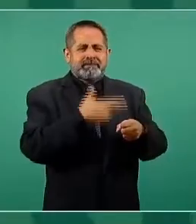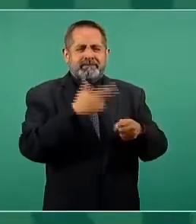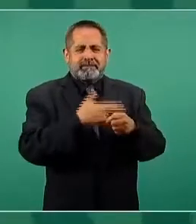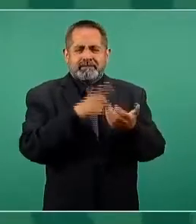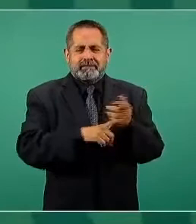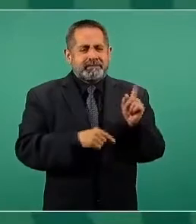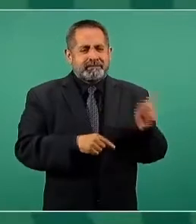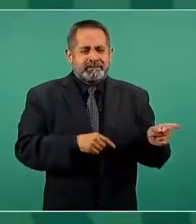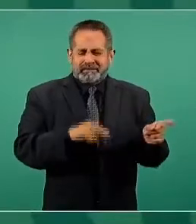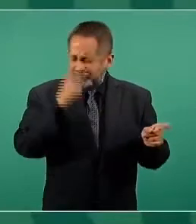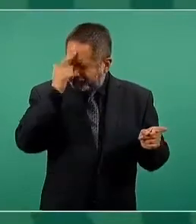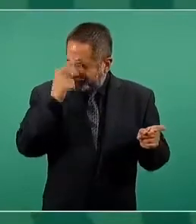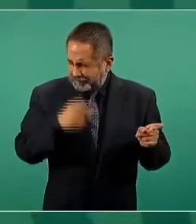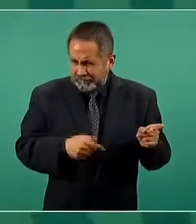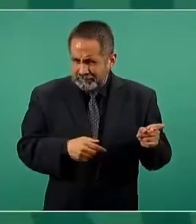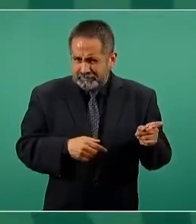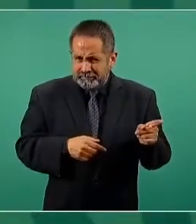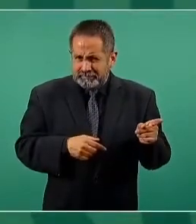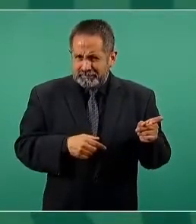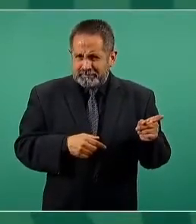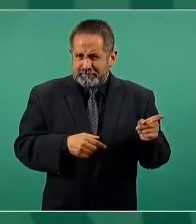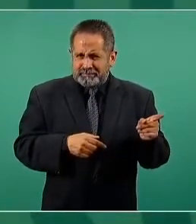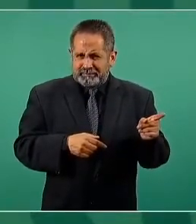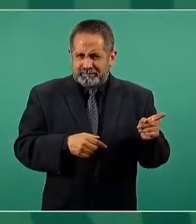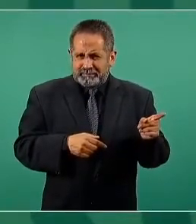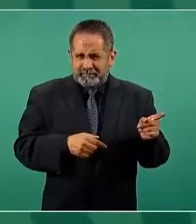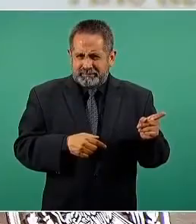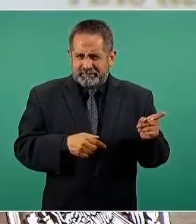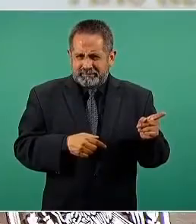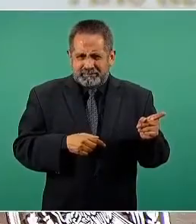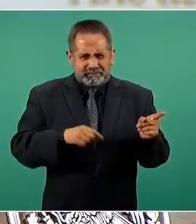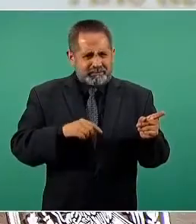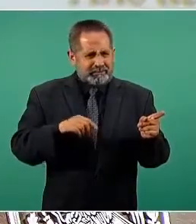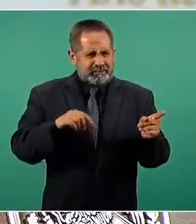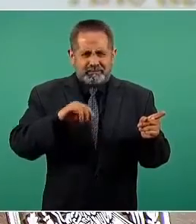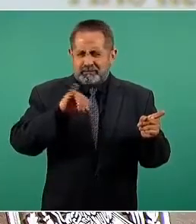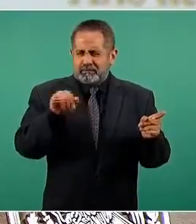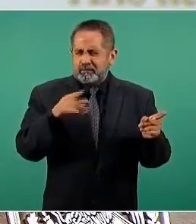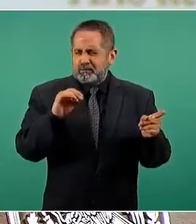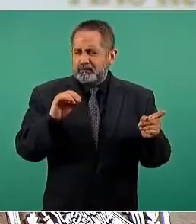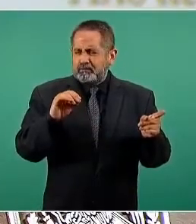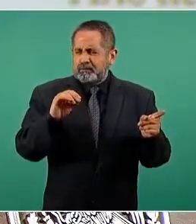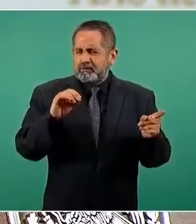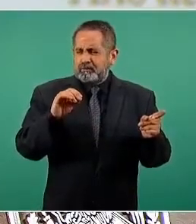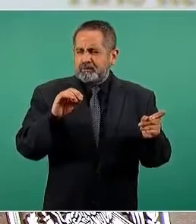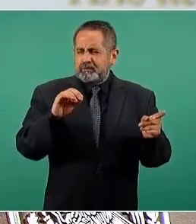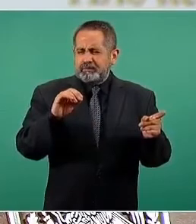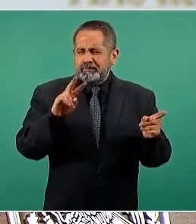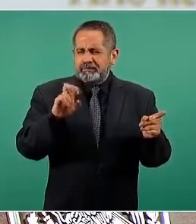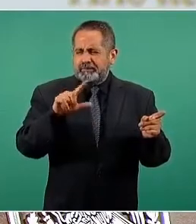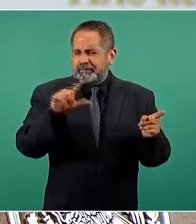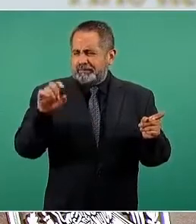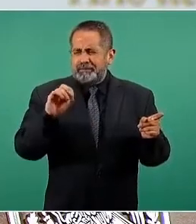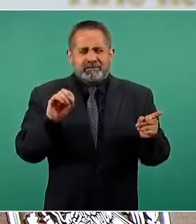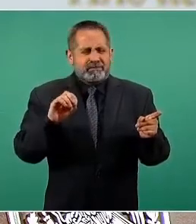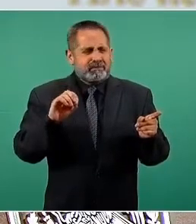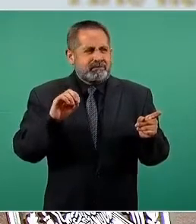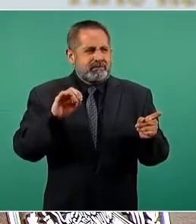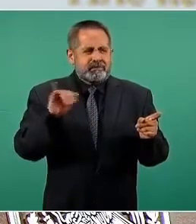No sé si Jugos del Valle o Jumex, una de esas.